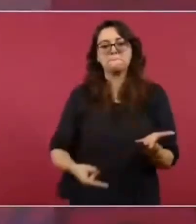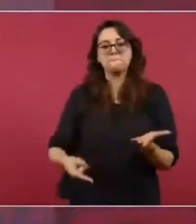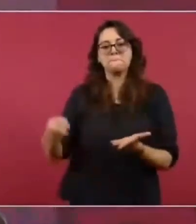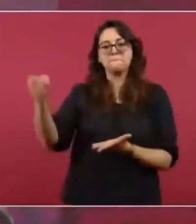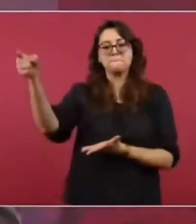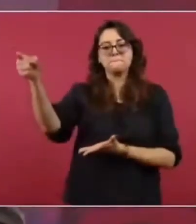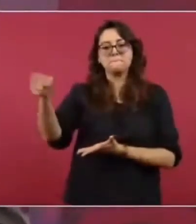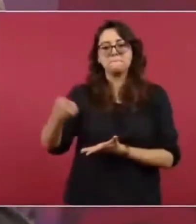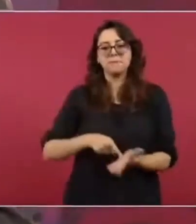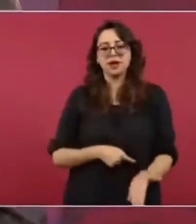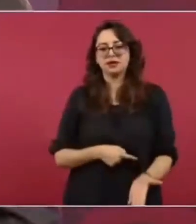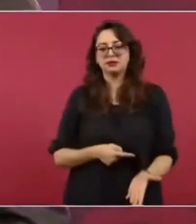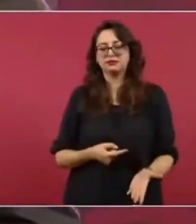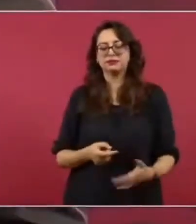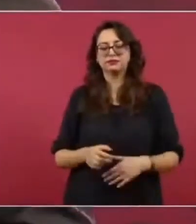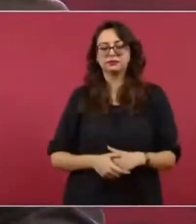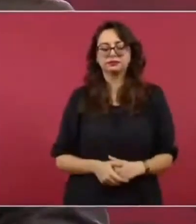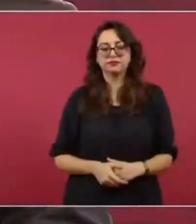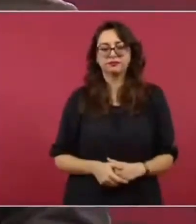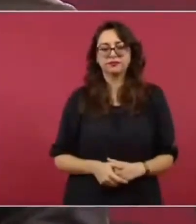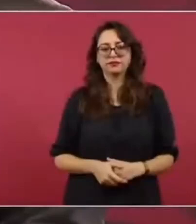aprobada por el Congreso